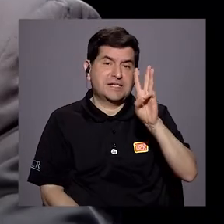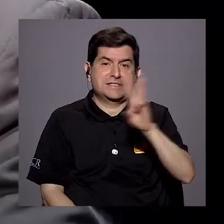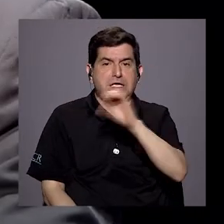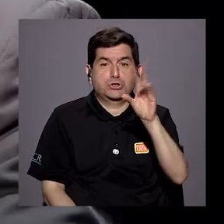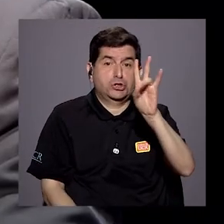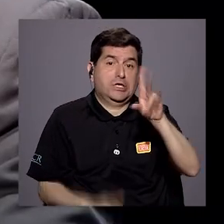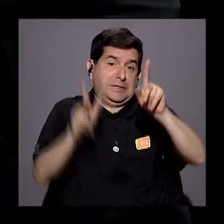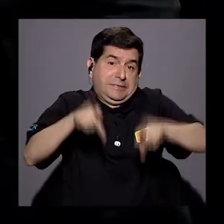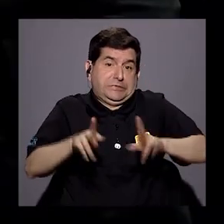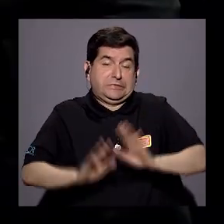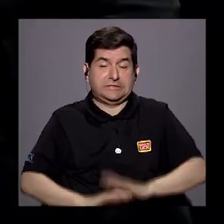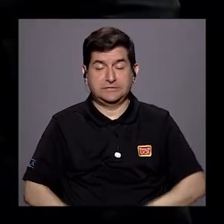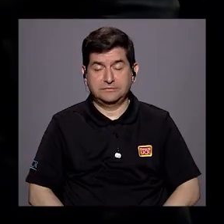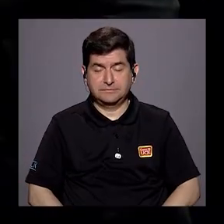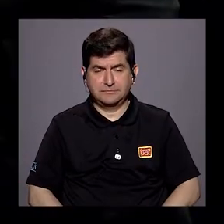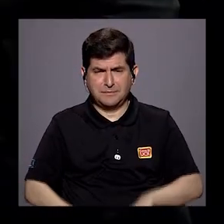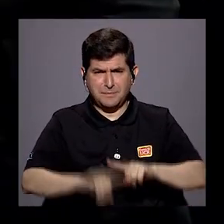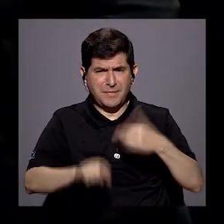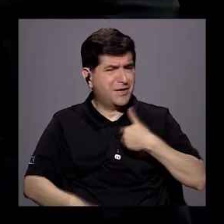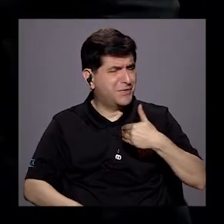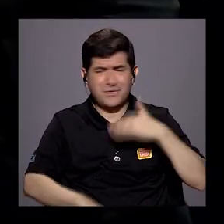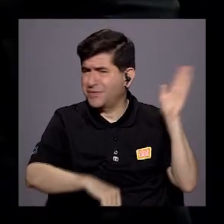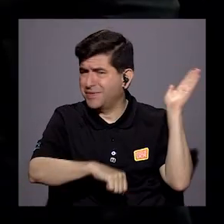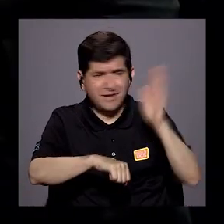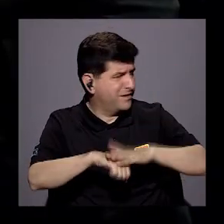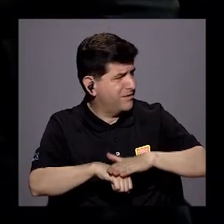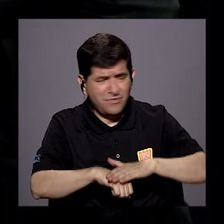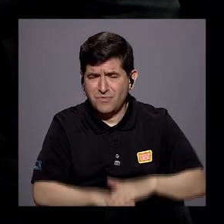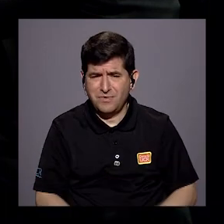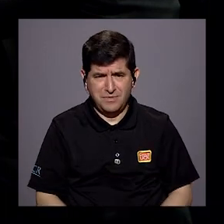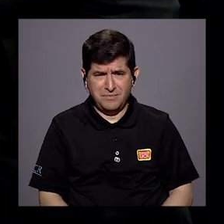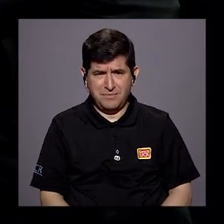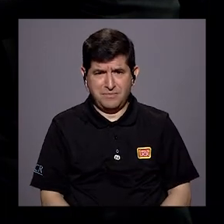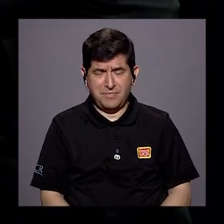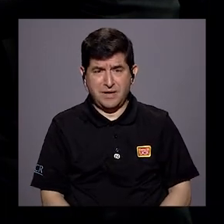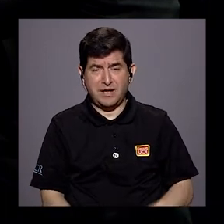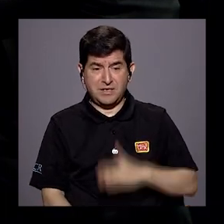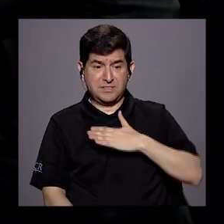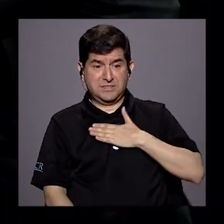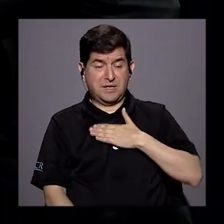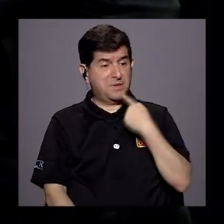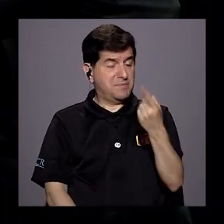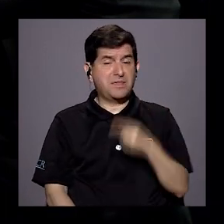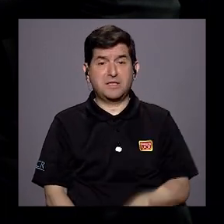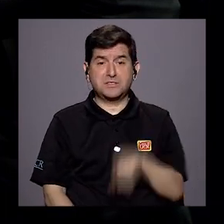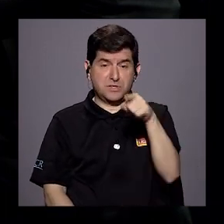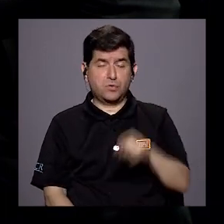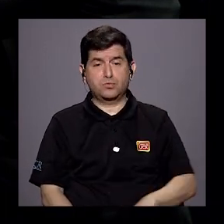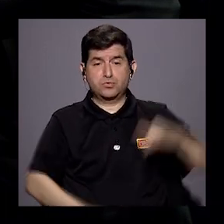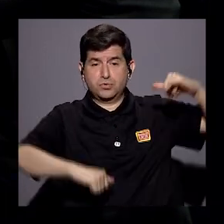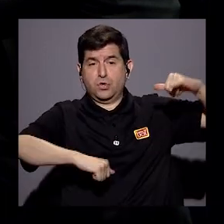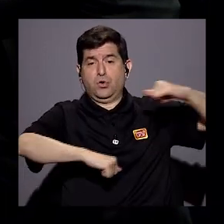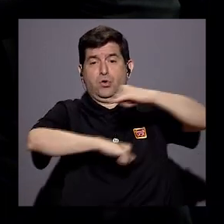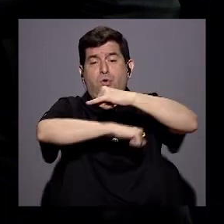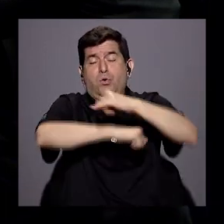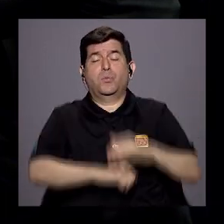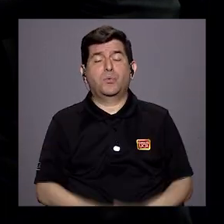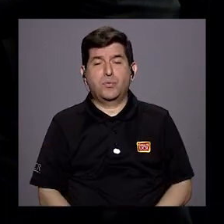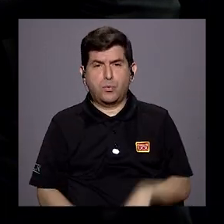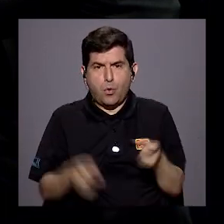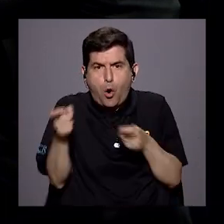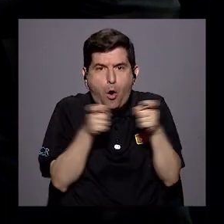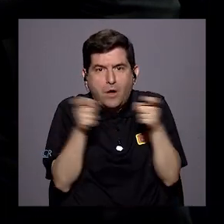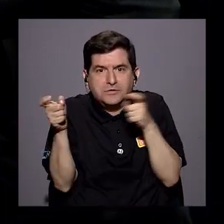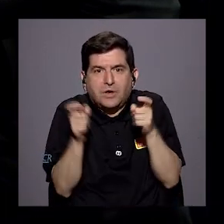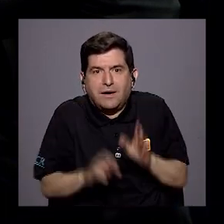siete, por lo menos. Pero no tienen la culpa. Si a me ponen a manejar el avión de América o de Laxa o